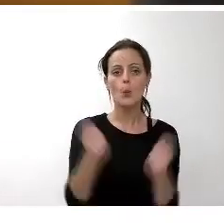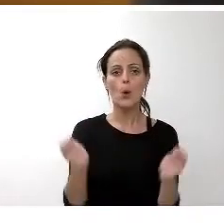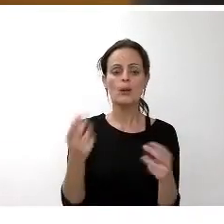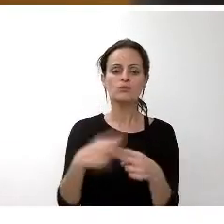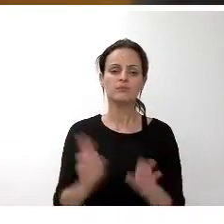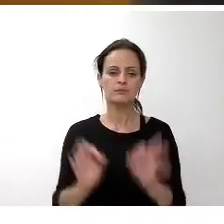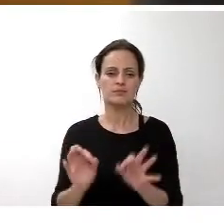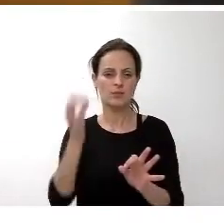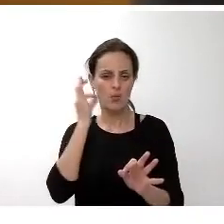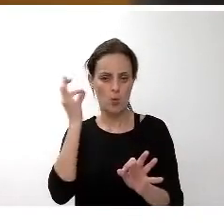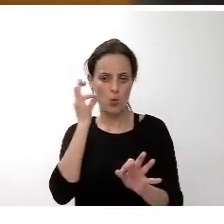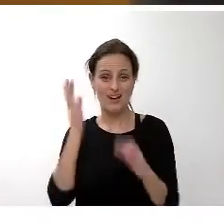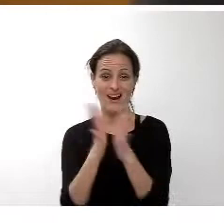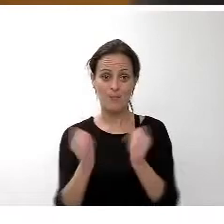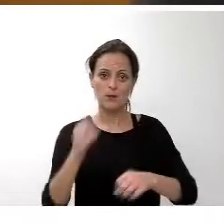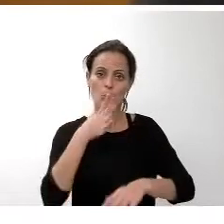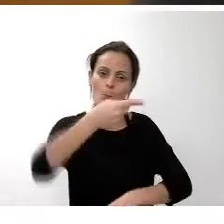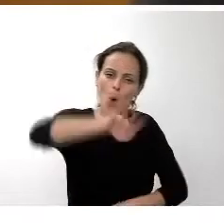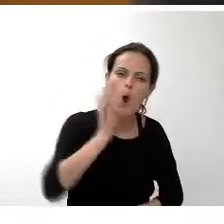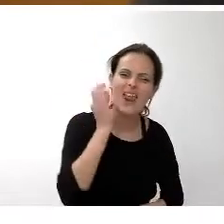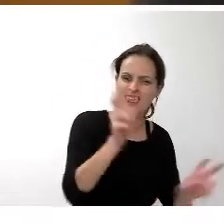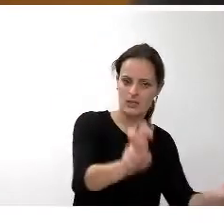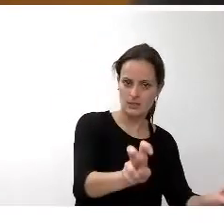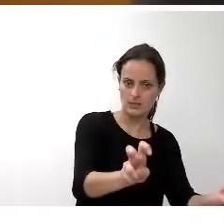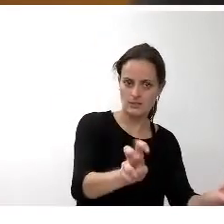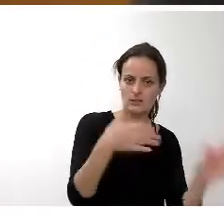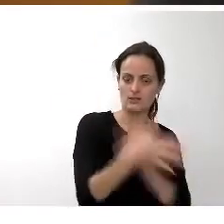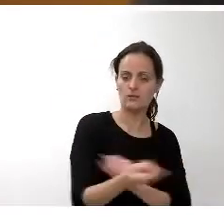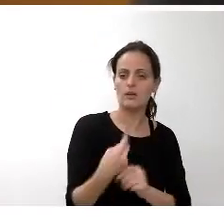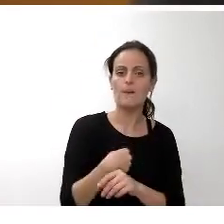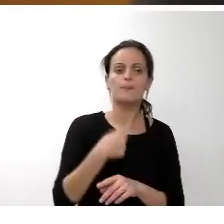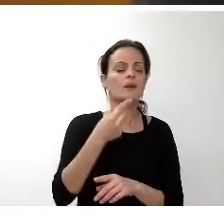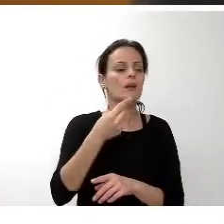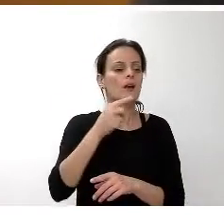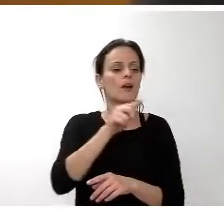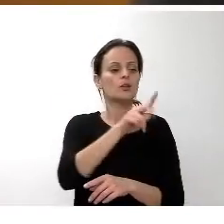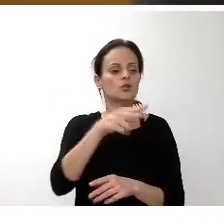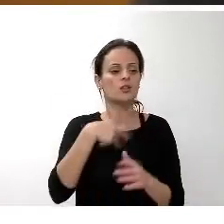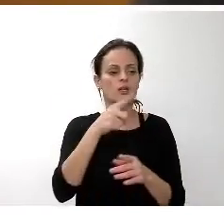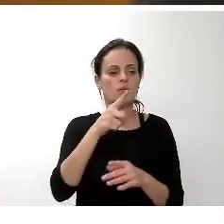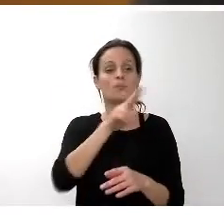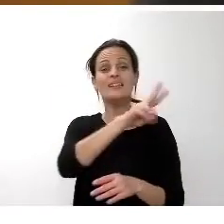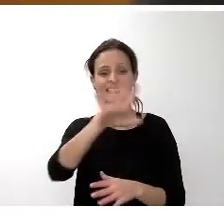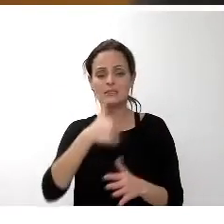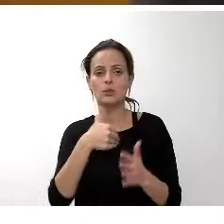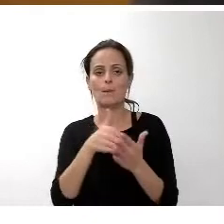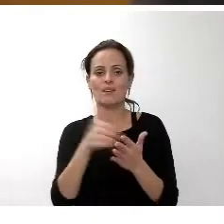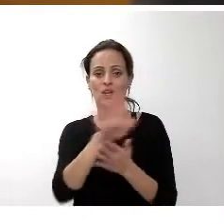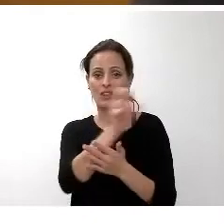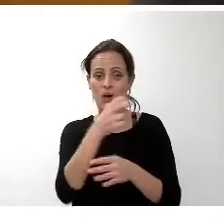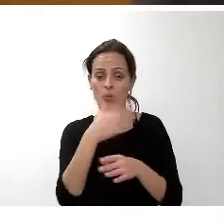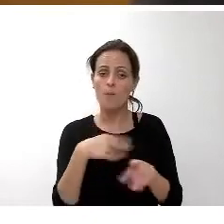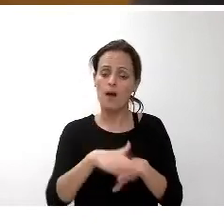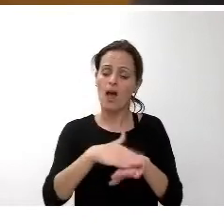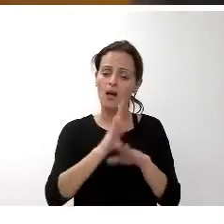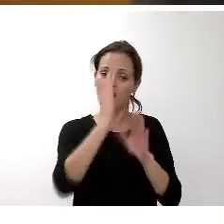el cabildo a través de Lías destinará un total de 5,1 millones de euros para atender a mujeres víctimas de violencia de género también